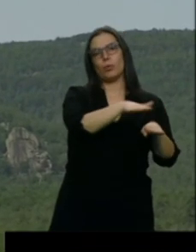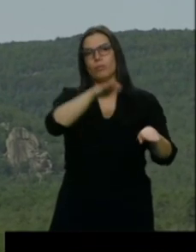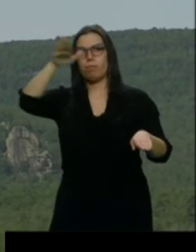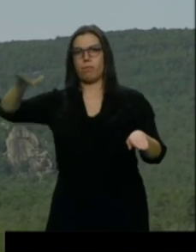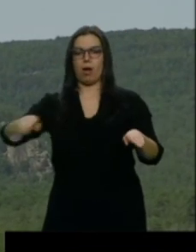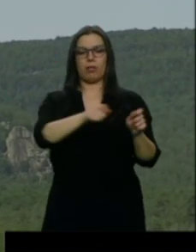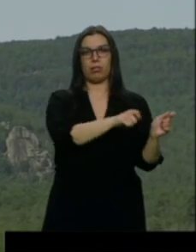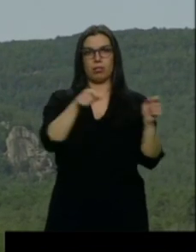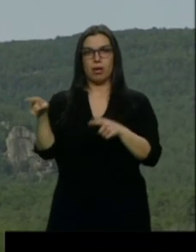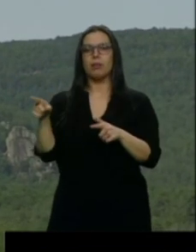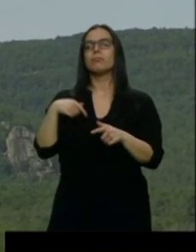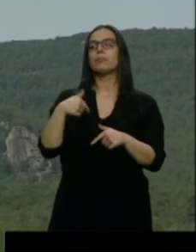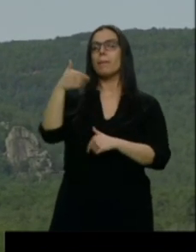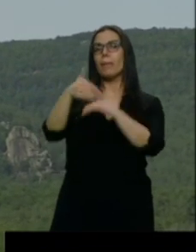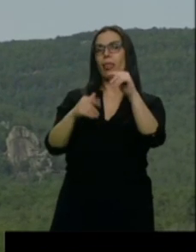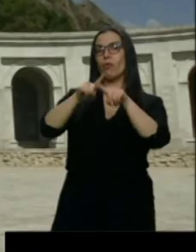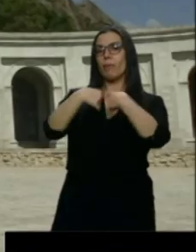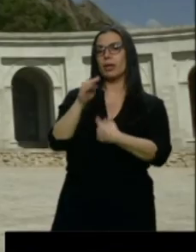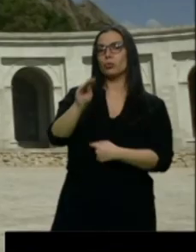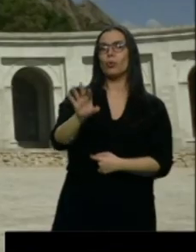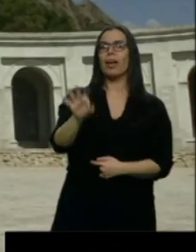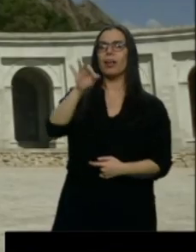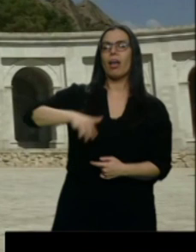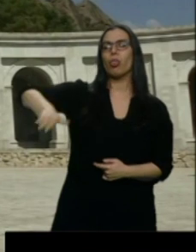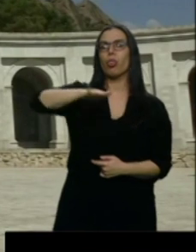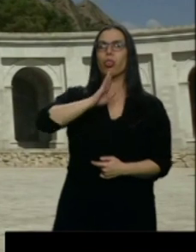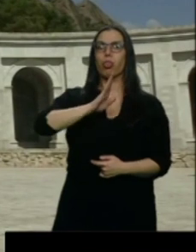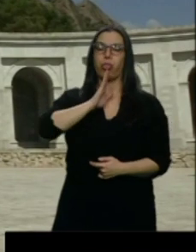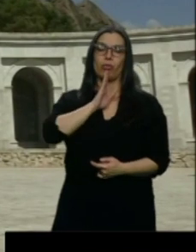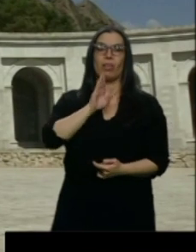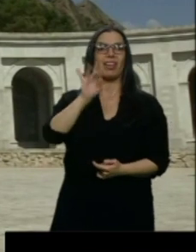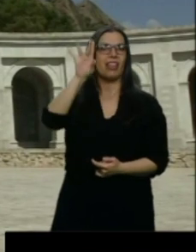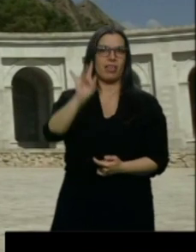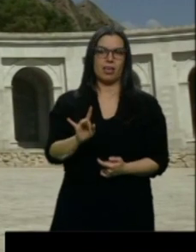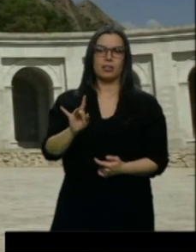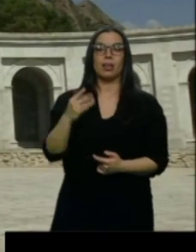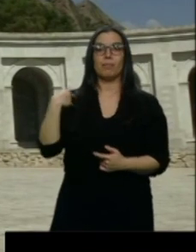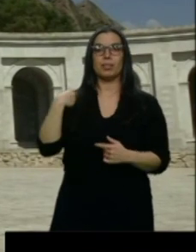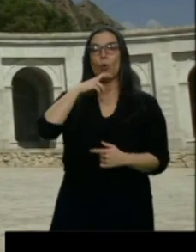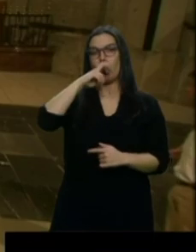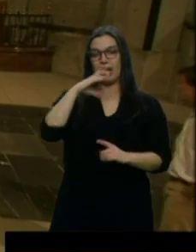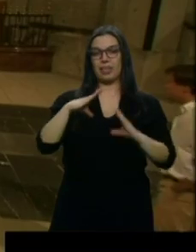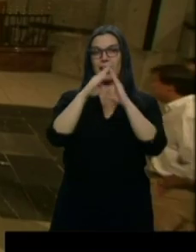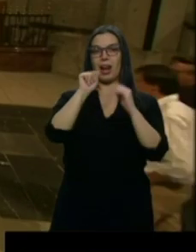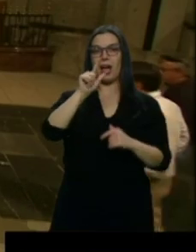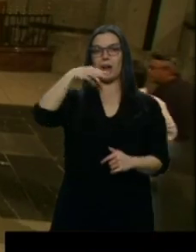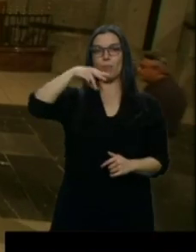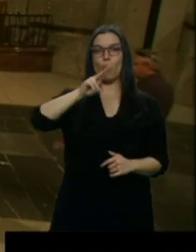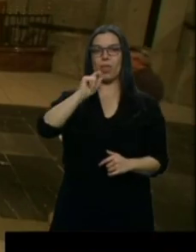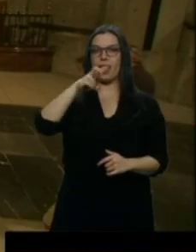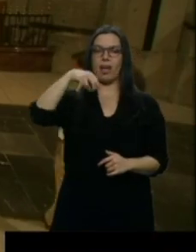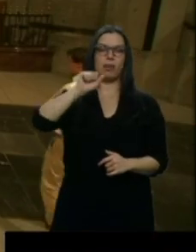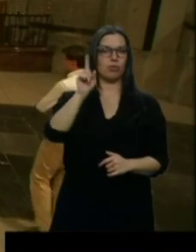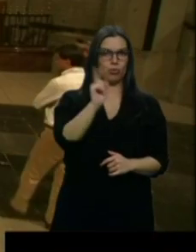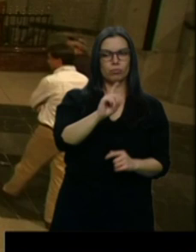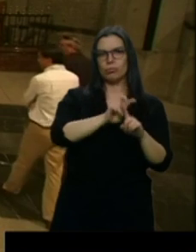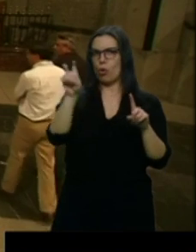busque un lugar para enterrar el cuerpo que no sea la cripta que tienen en la Catedral de la Almudena. Consideran que no se dan las condiciones necesarias y legales para hacerlo.